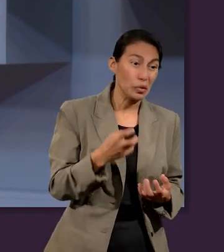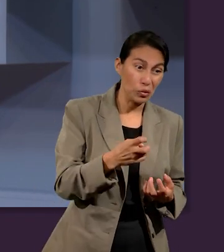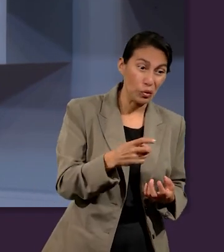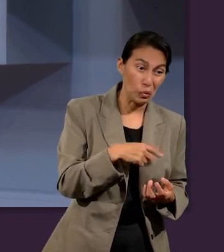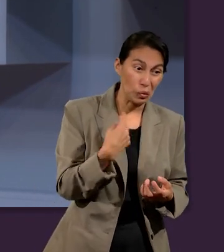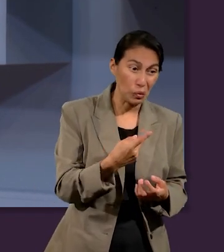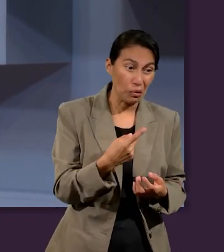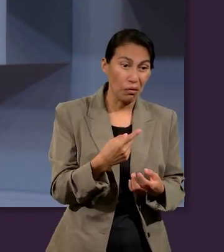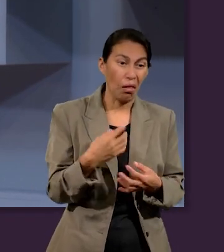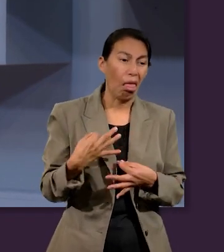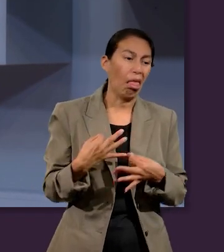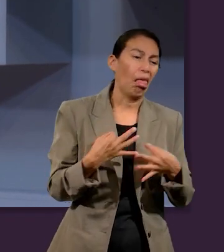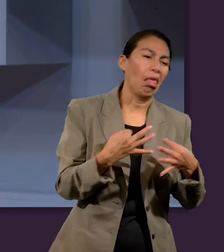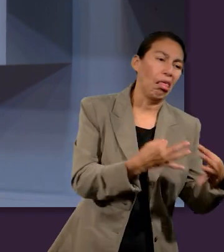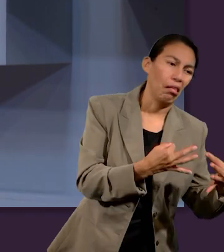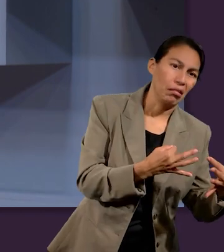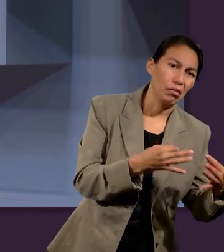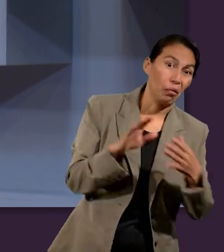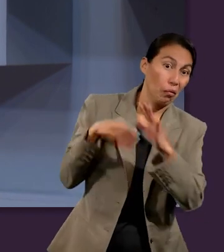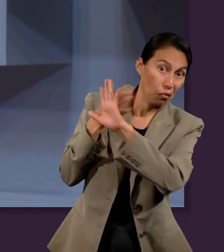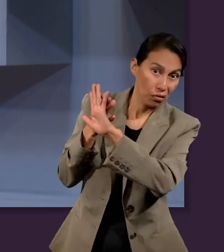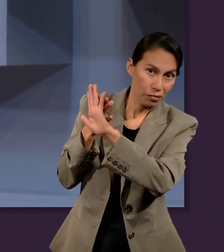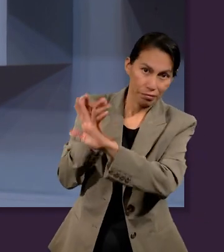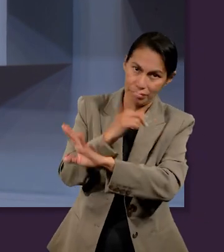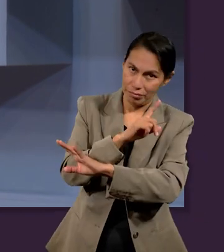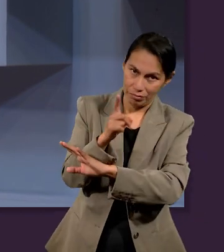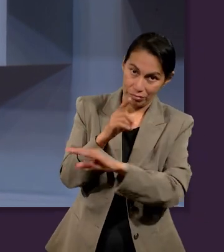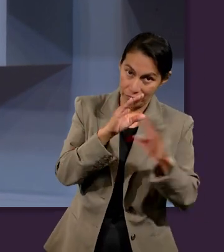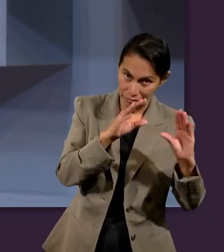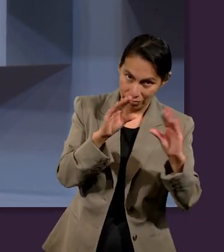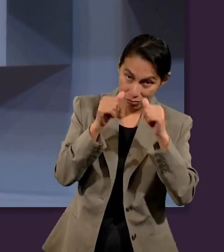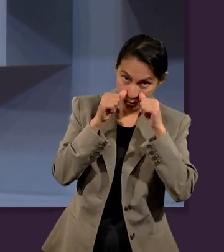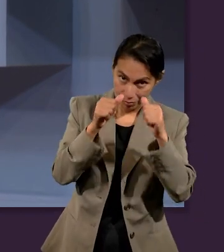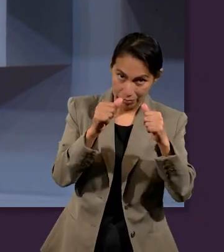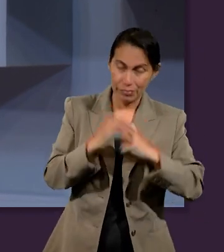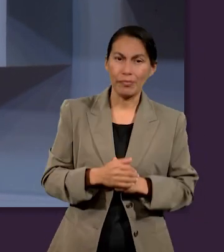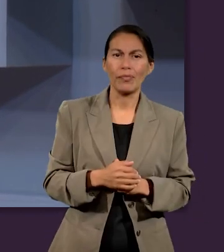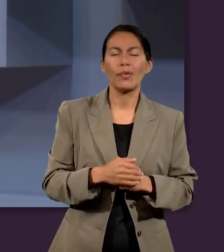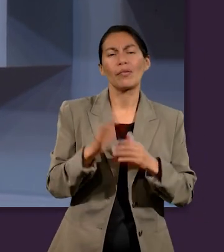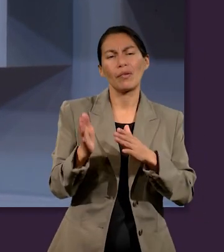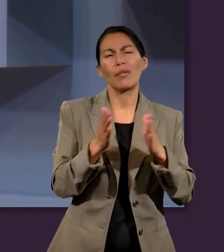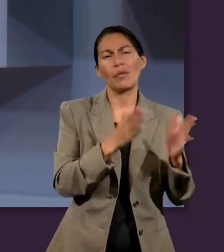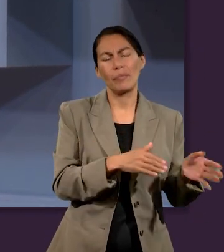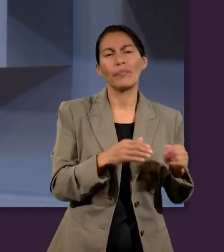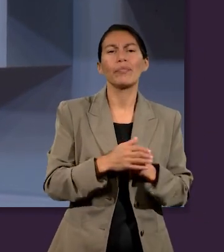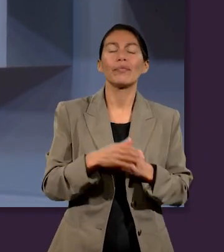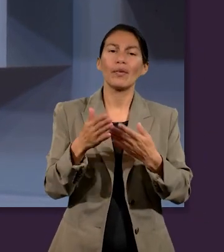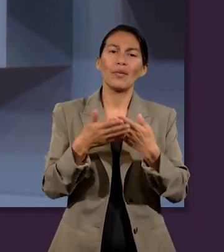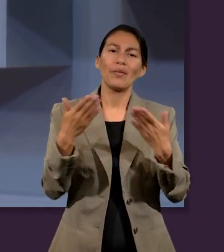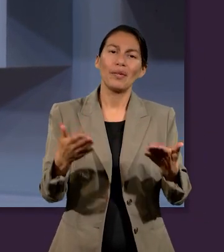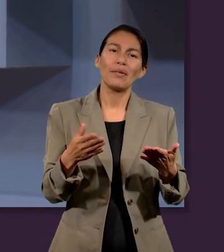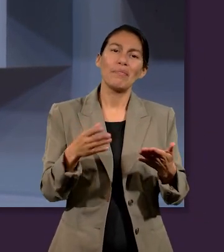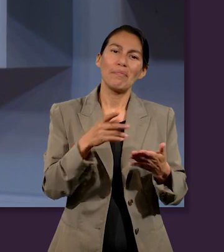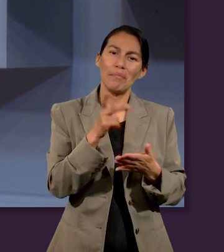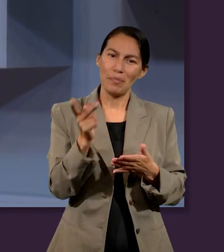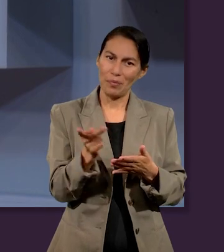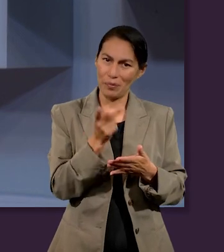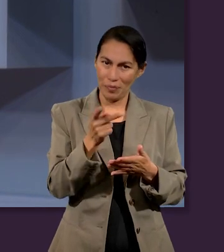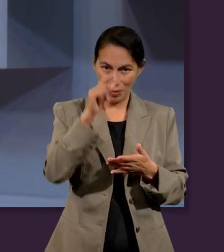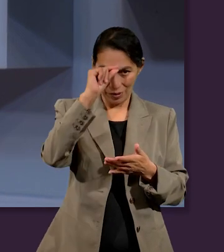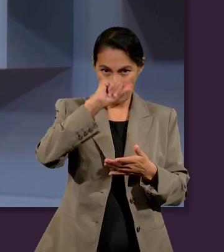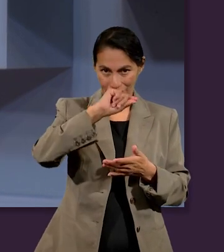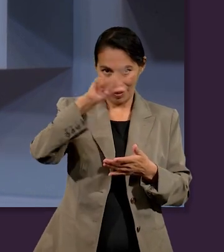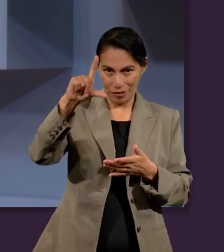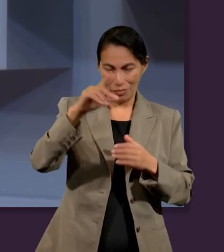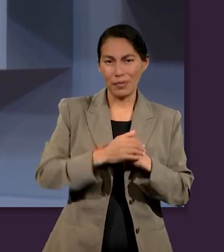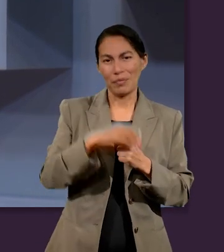de esos momentos cuando estamos con mayor estrés, con mayor presión, no ir en contra de la voluntad de Dios. Pero vamos a detenernos